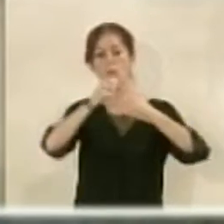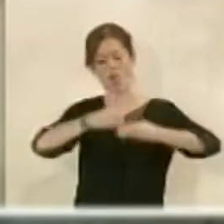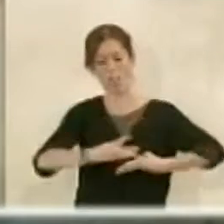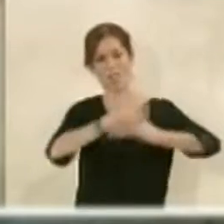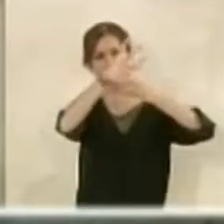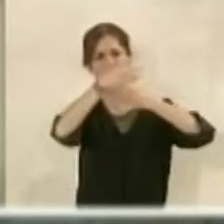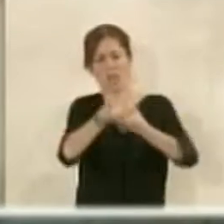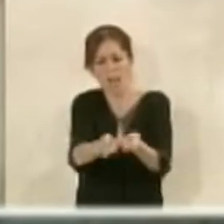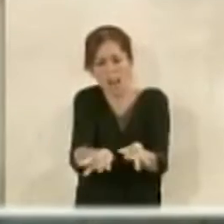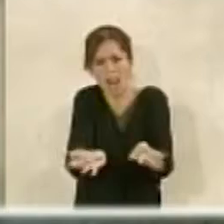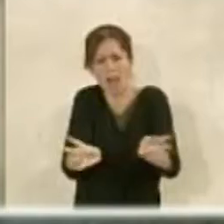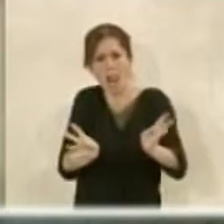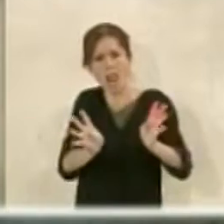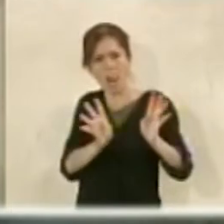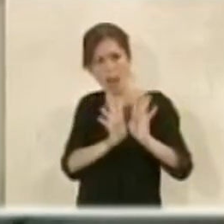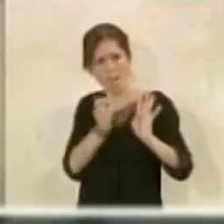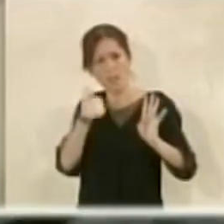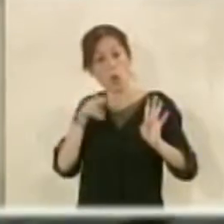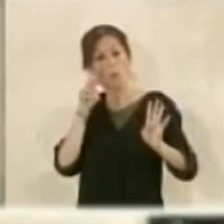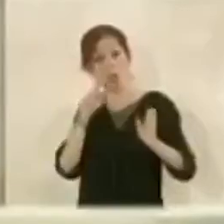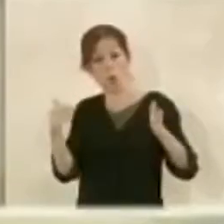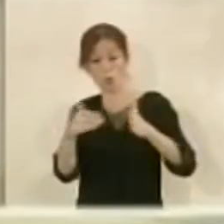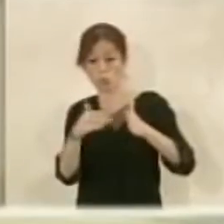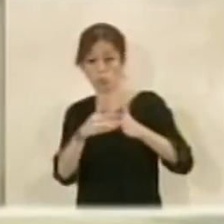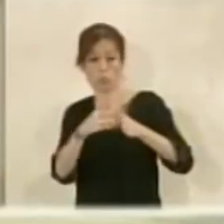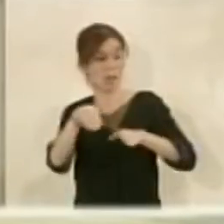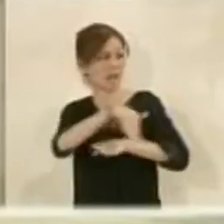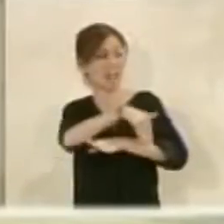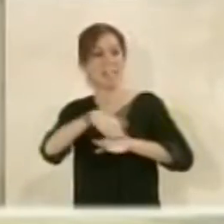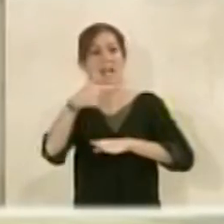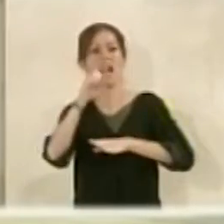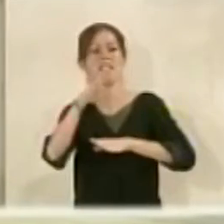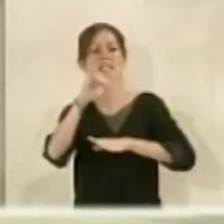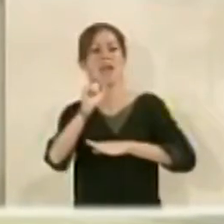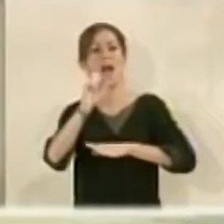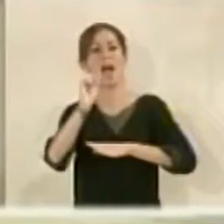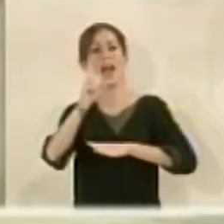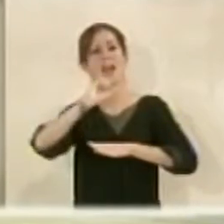hemos visto todos vallados y que está haciendo esquina calle García Lí con obis por veras.